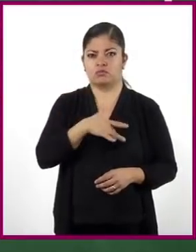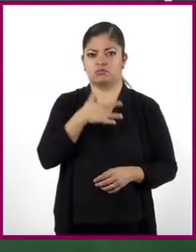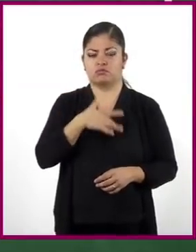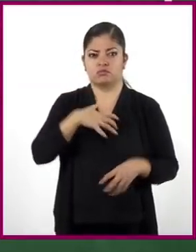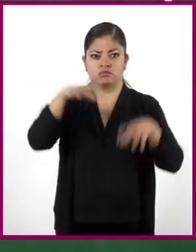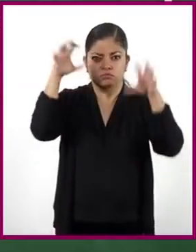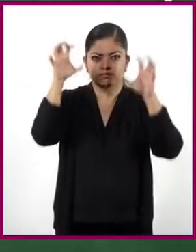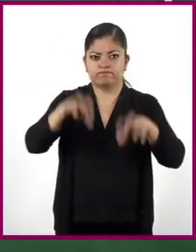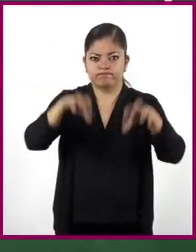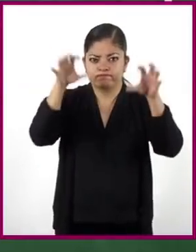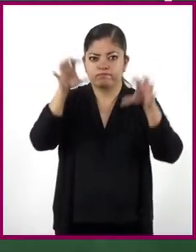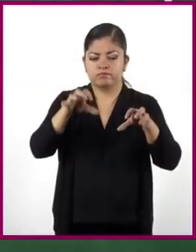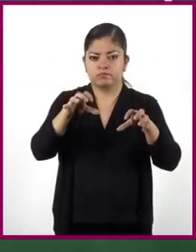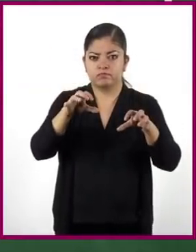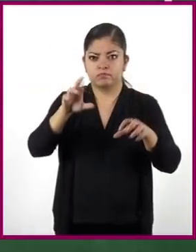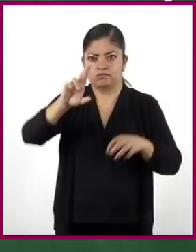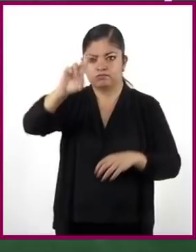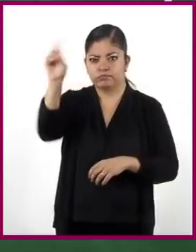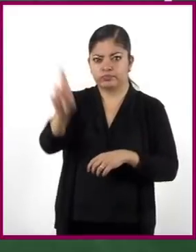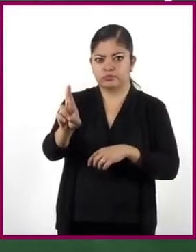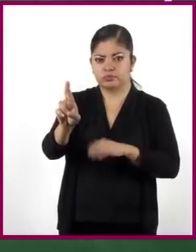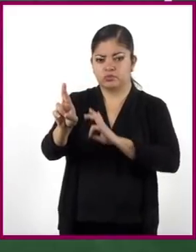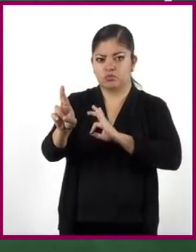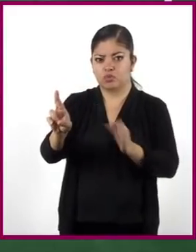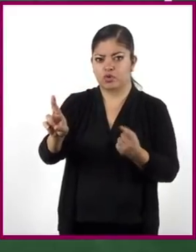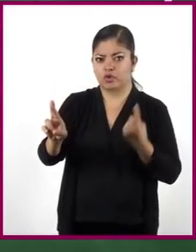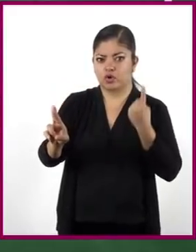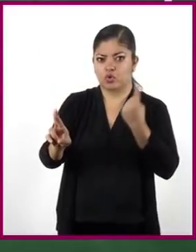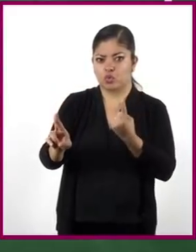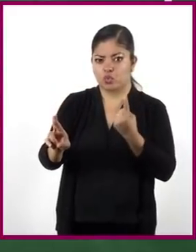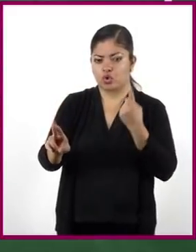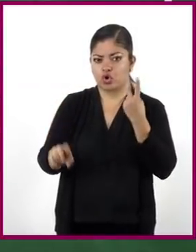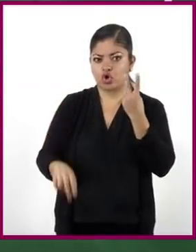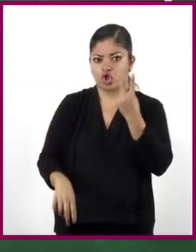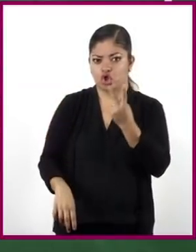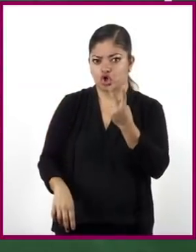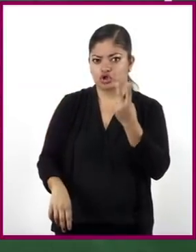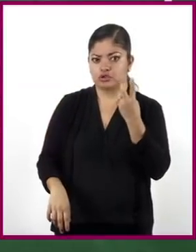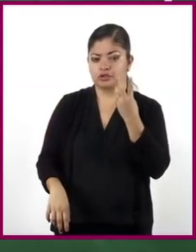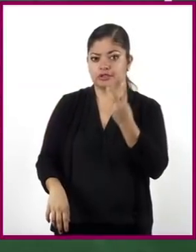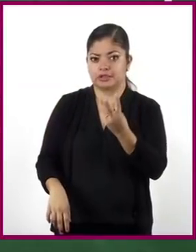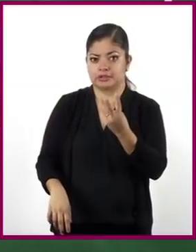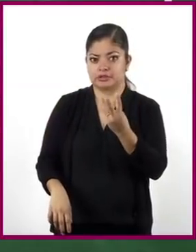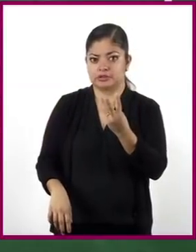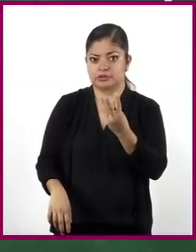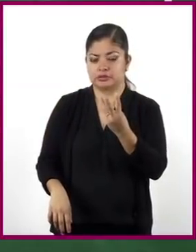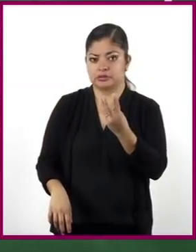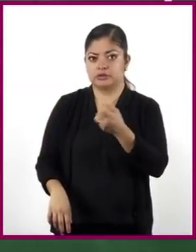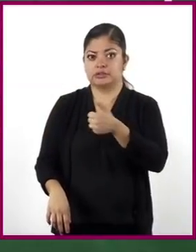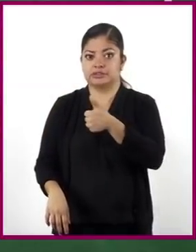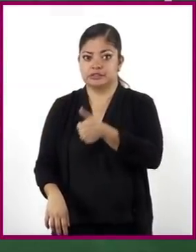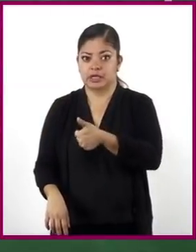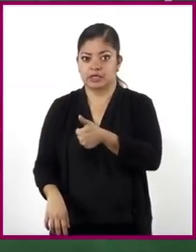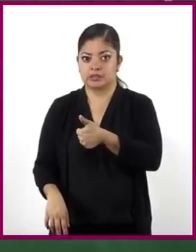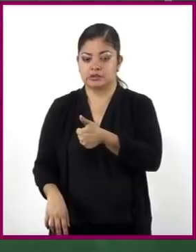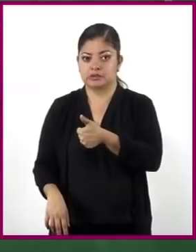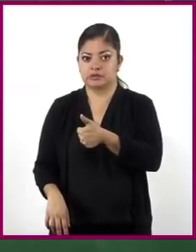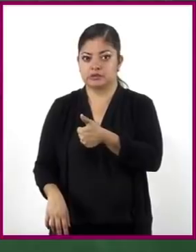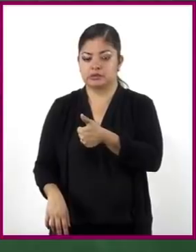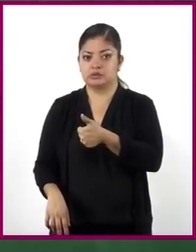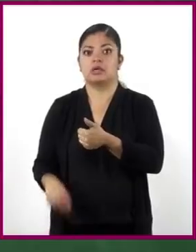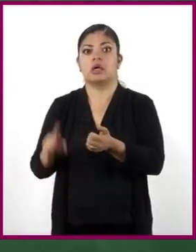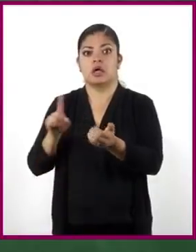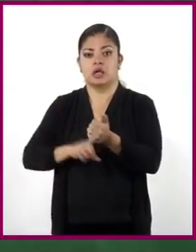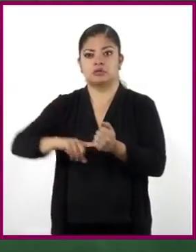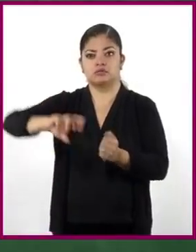rayo, podemos contar 1, 2, 3, 6, hasta escuchar